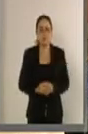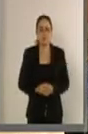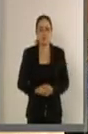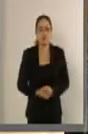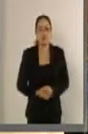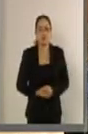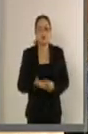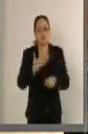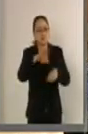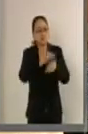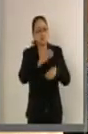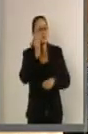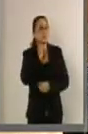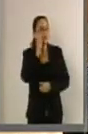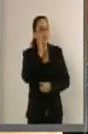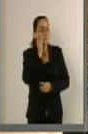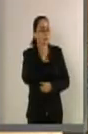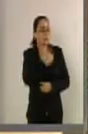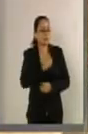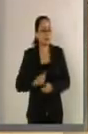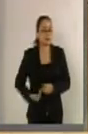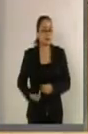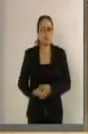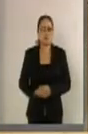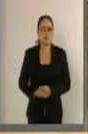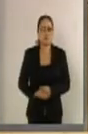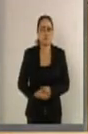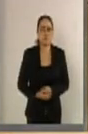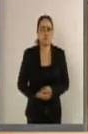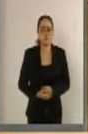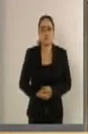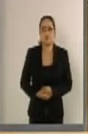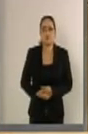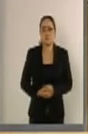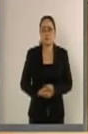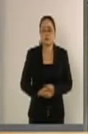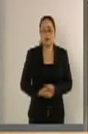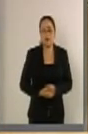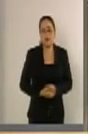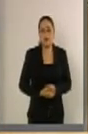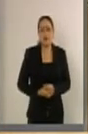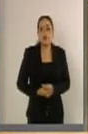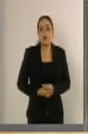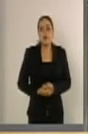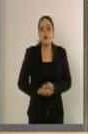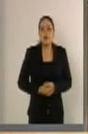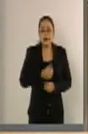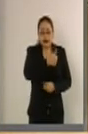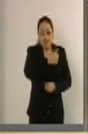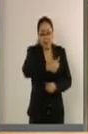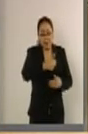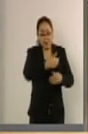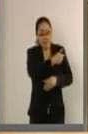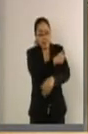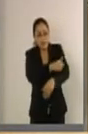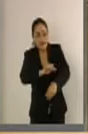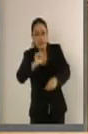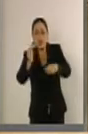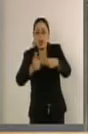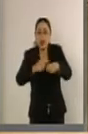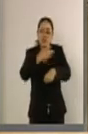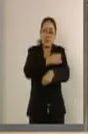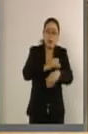Con su venia, senadora presidenta. El dolor de cada familia que perdió alguno de sus integrantes